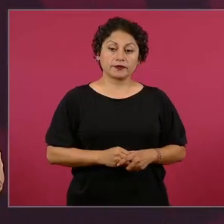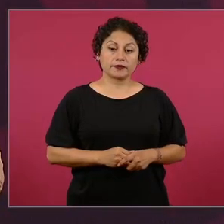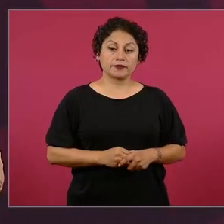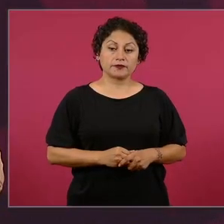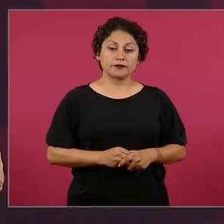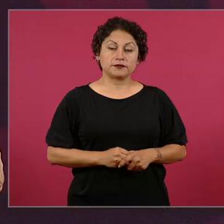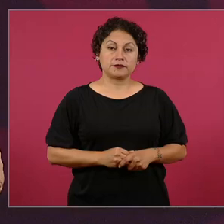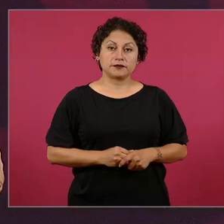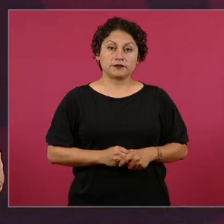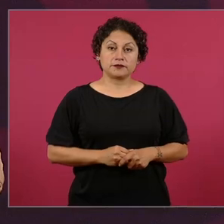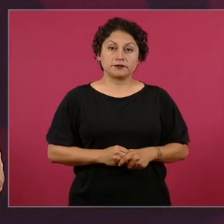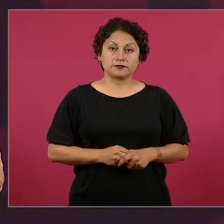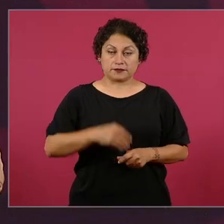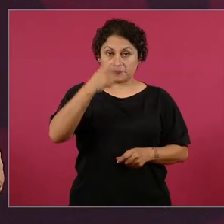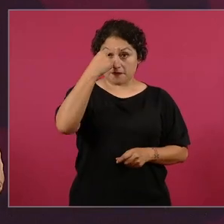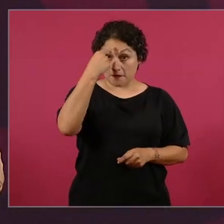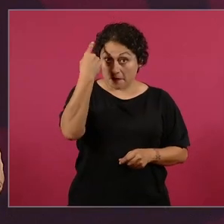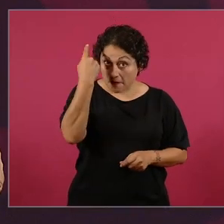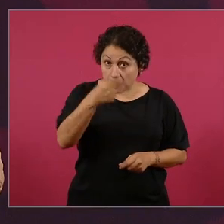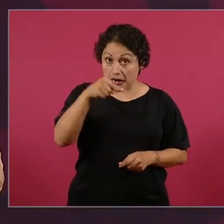presupuesto público,